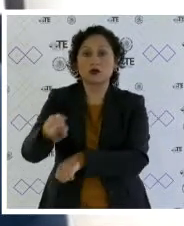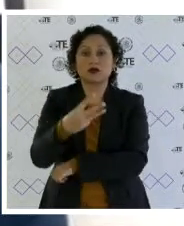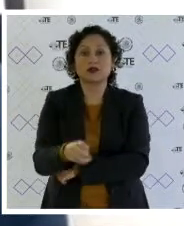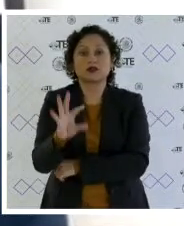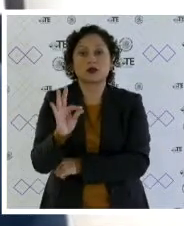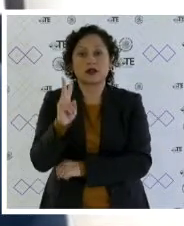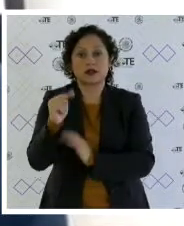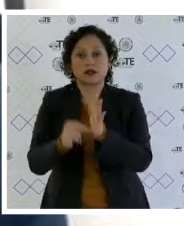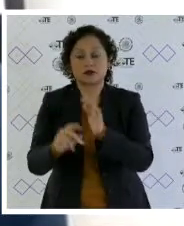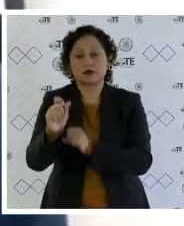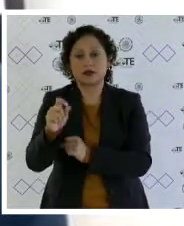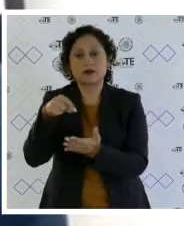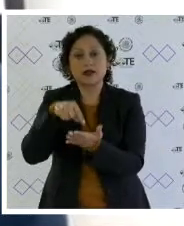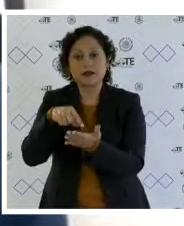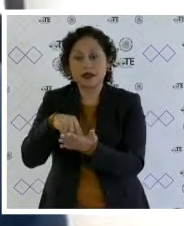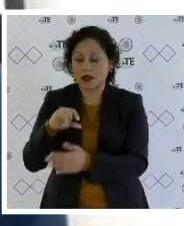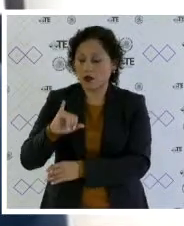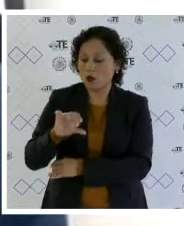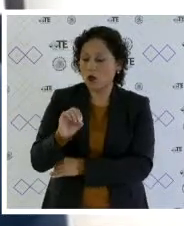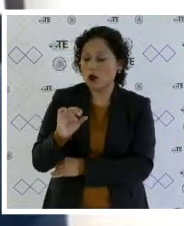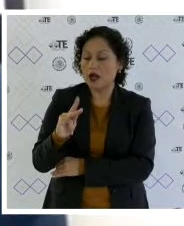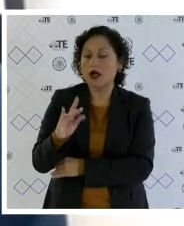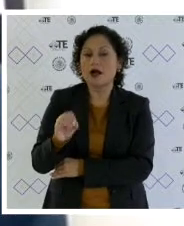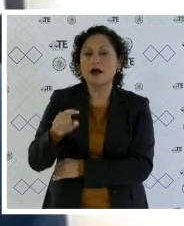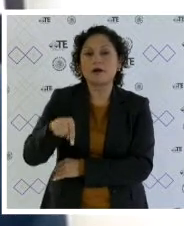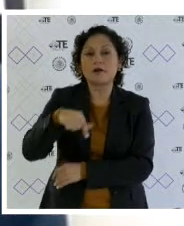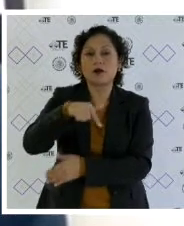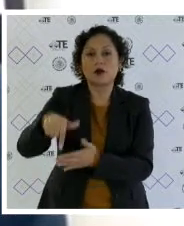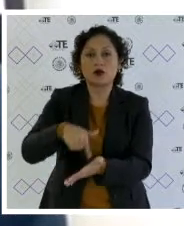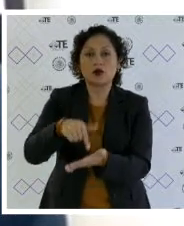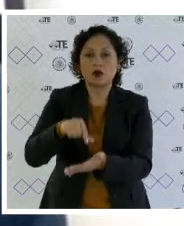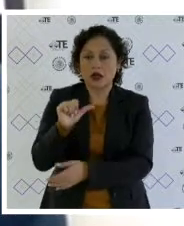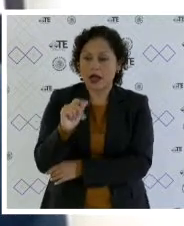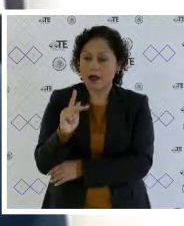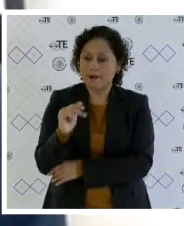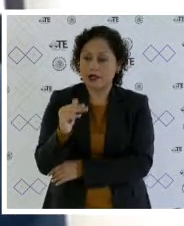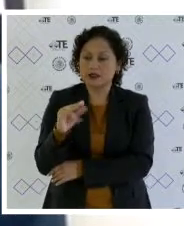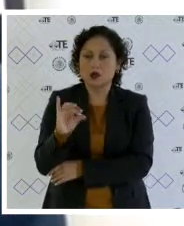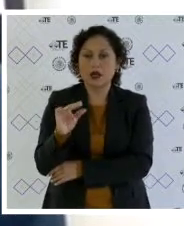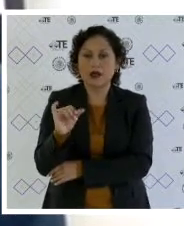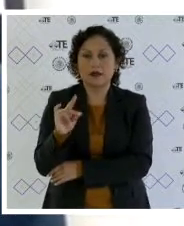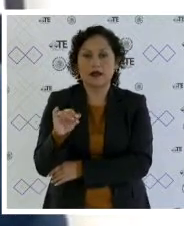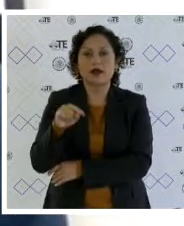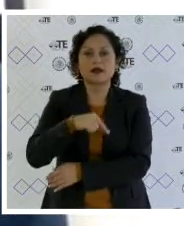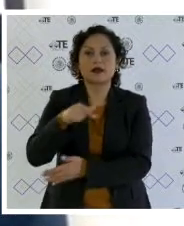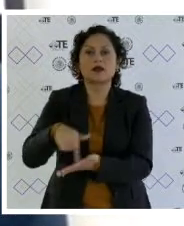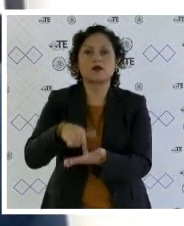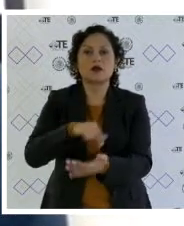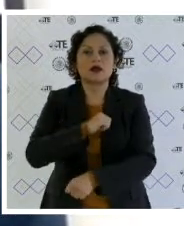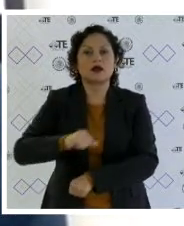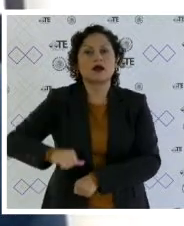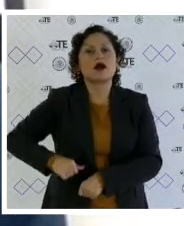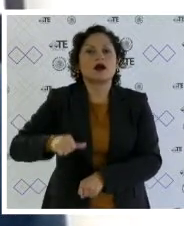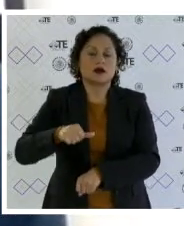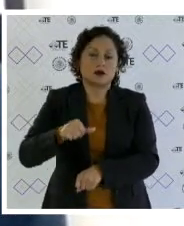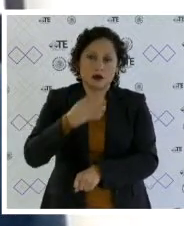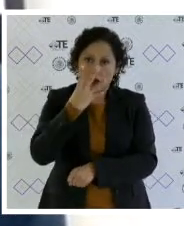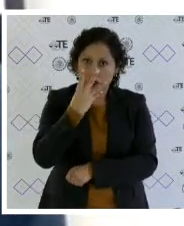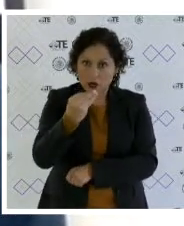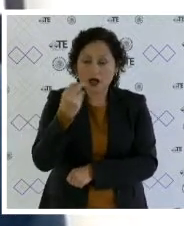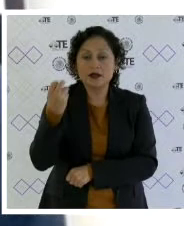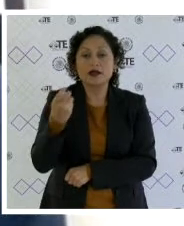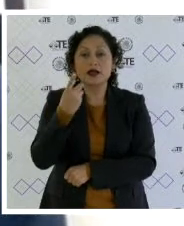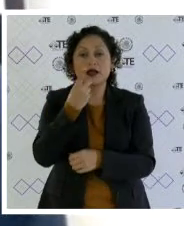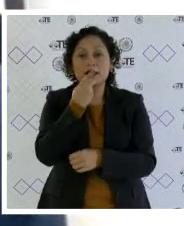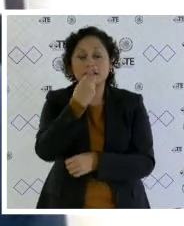en donde controverten la integración de la COPACO de la unidad territorial Ampliación Candelaria de Marcación Coyoacán, la parte actora manifiesta que la